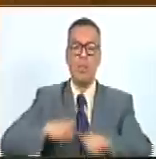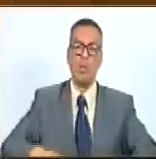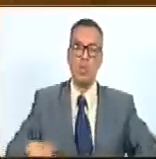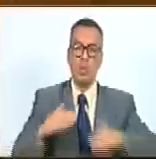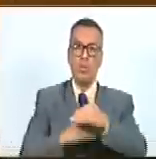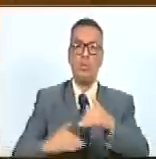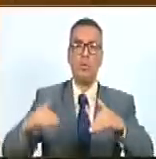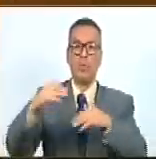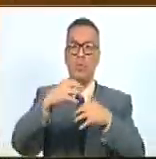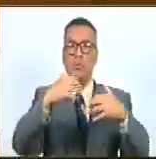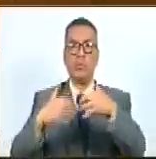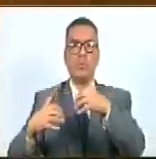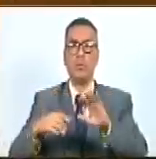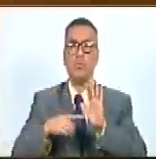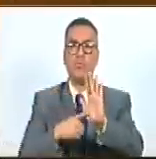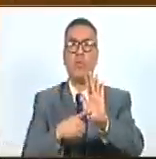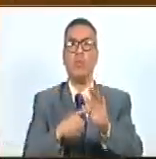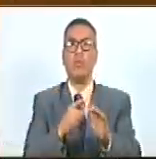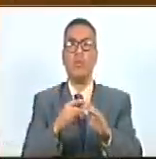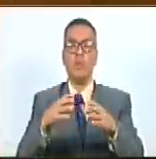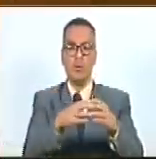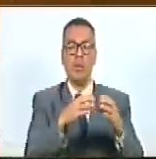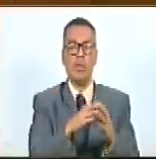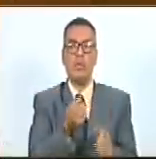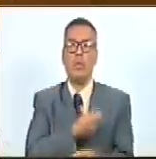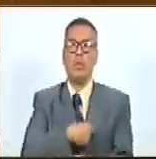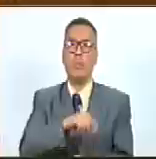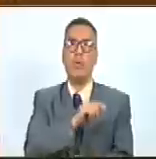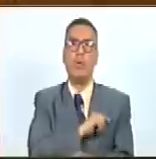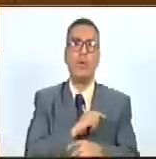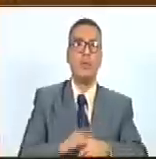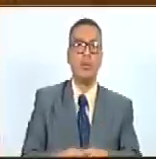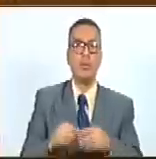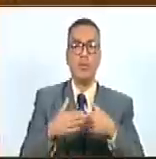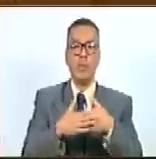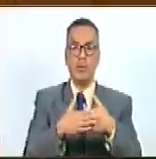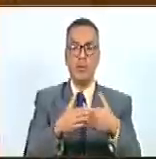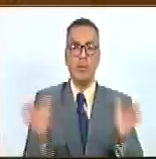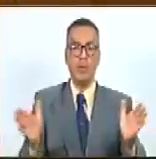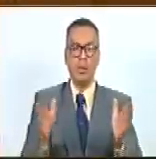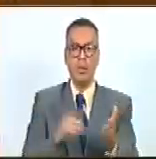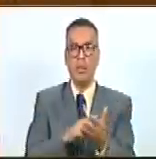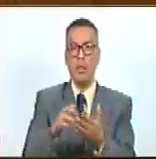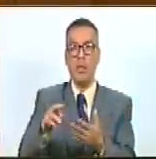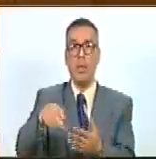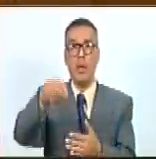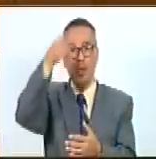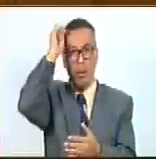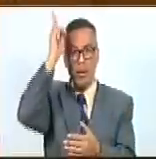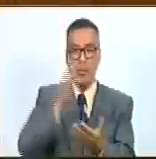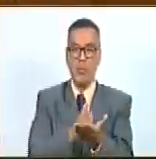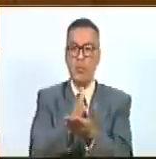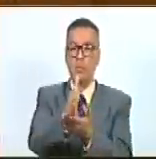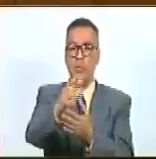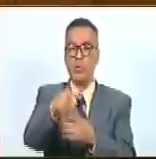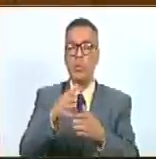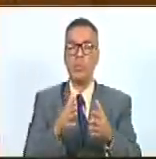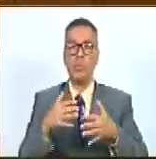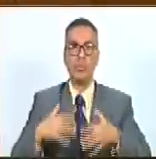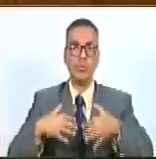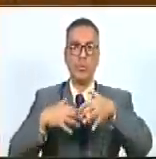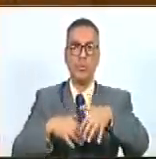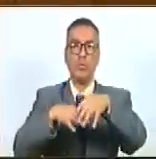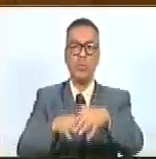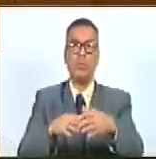el combate frente al ejército español y abrir las puertas hacia el Perú para continuar la gesta emancipadora